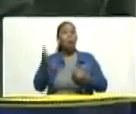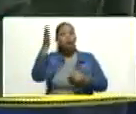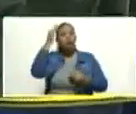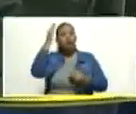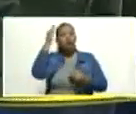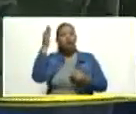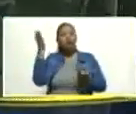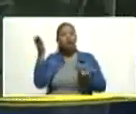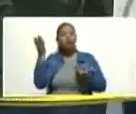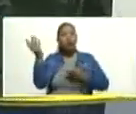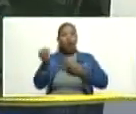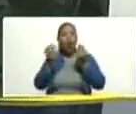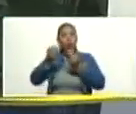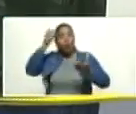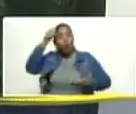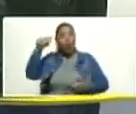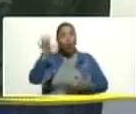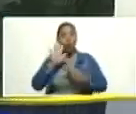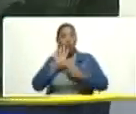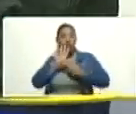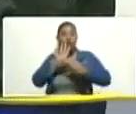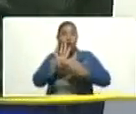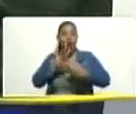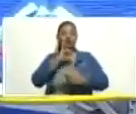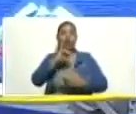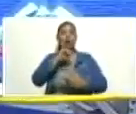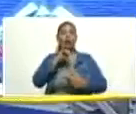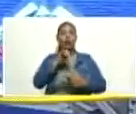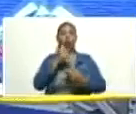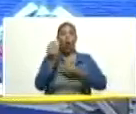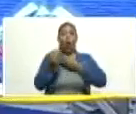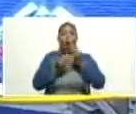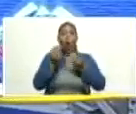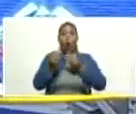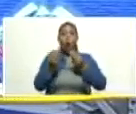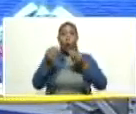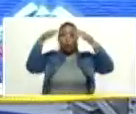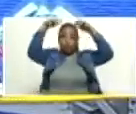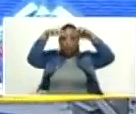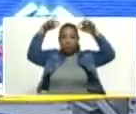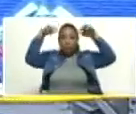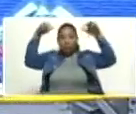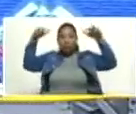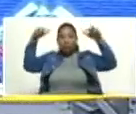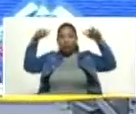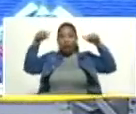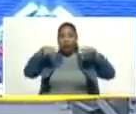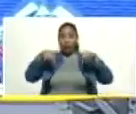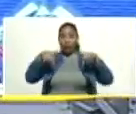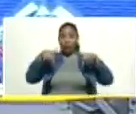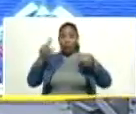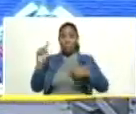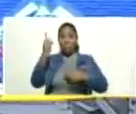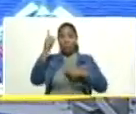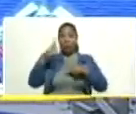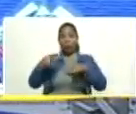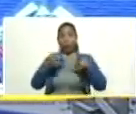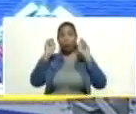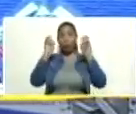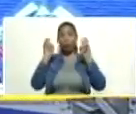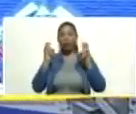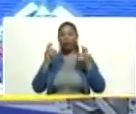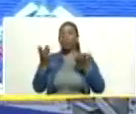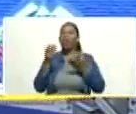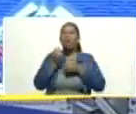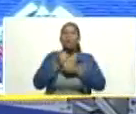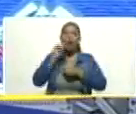de nuestro pueblo, cómo va entrando la temporada de lluvia. En primer lugar, qué se espera de